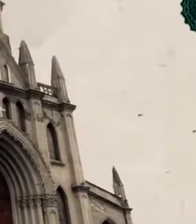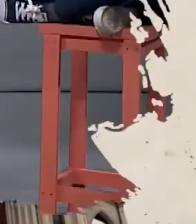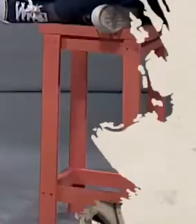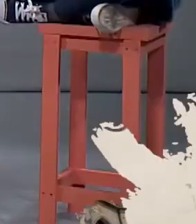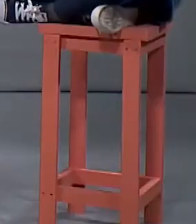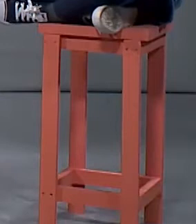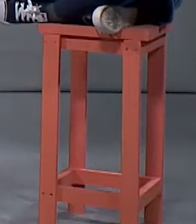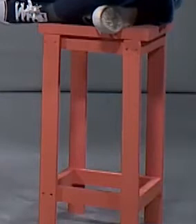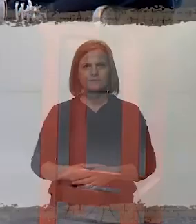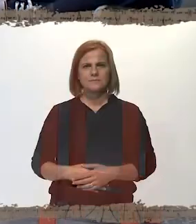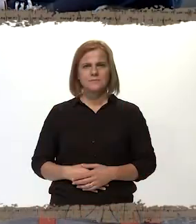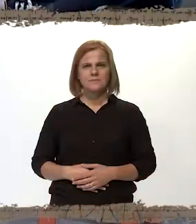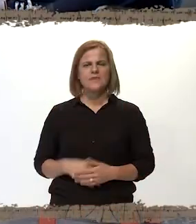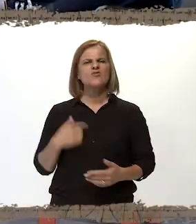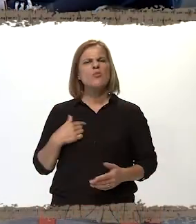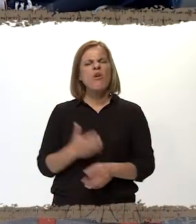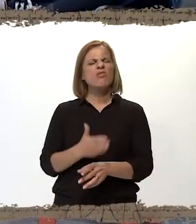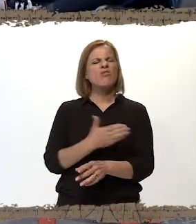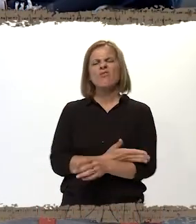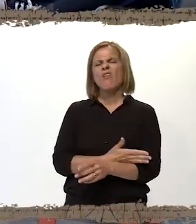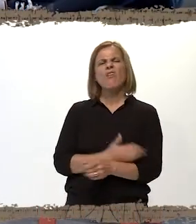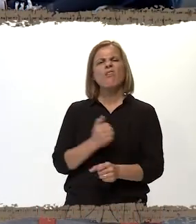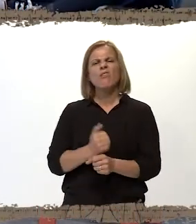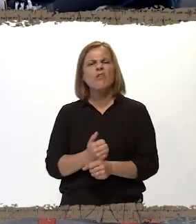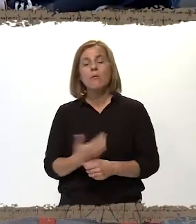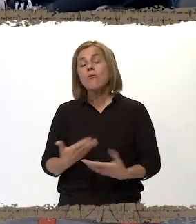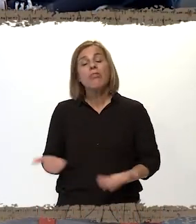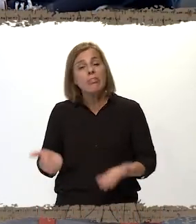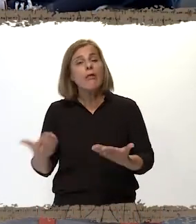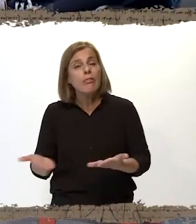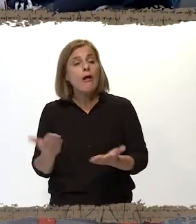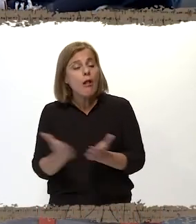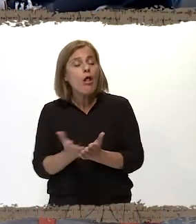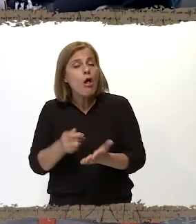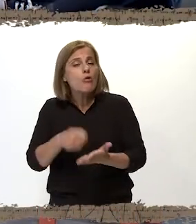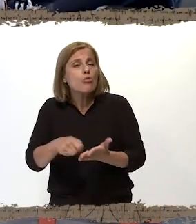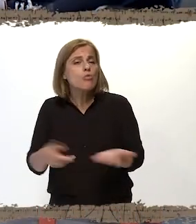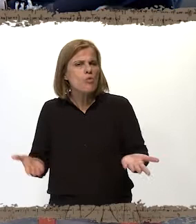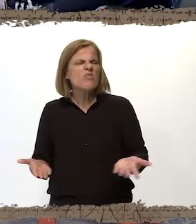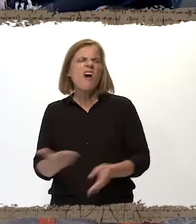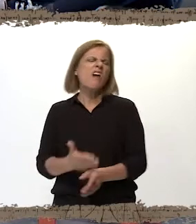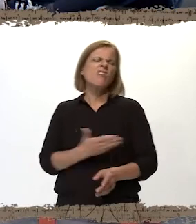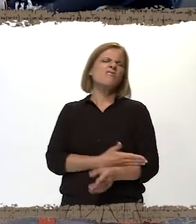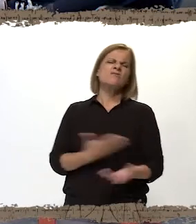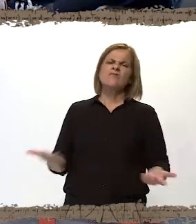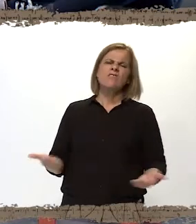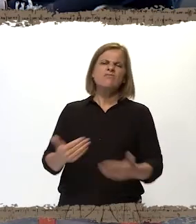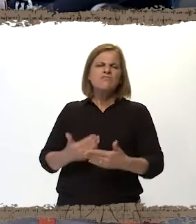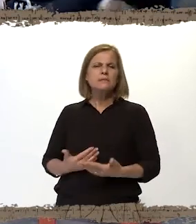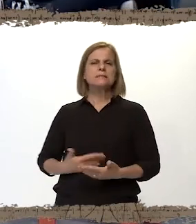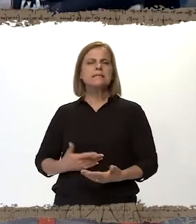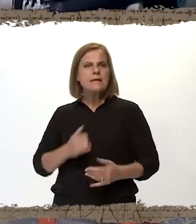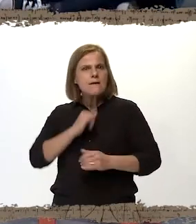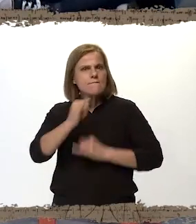Es que estoy un poco atrasada. Bueno, pero tenés que hacer la tarea porque... Ya sé, pero me atrasé porque también... Informe clave el que viene.